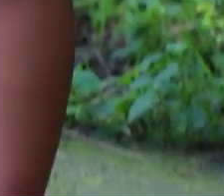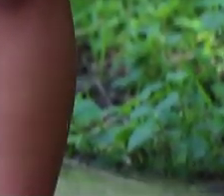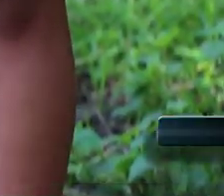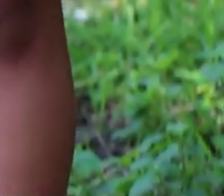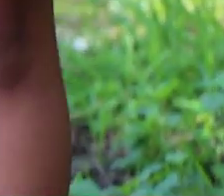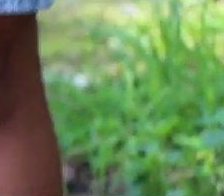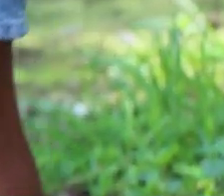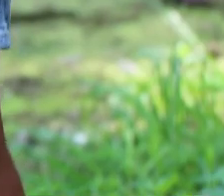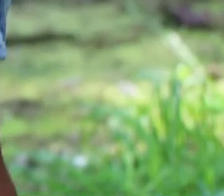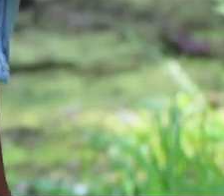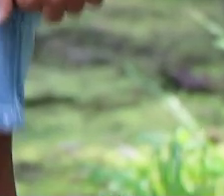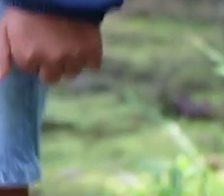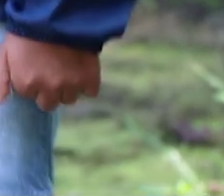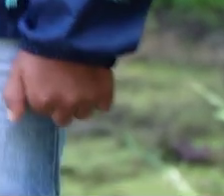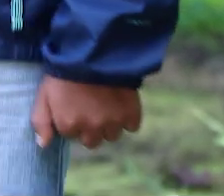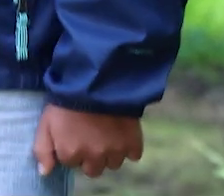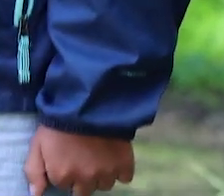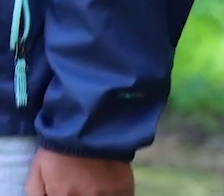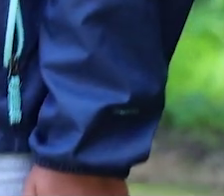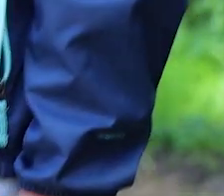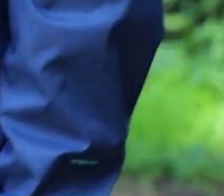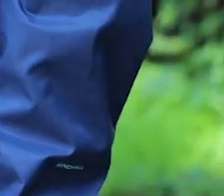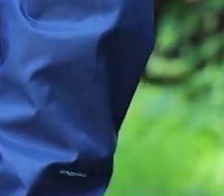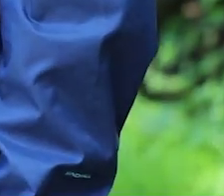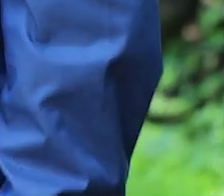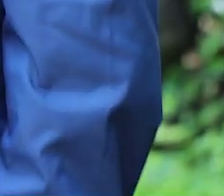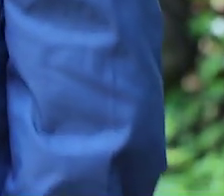Bien. Muy bien.